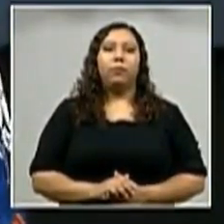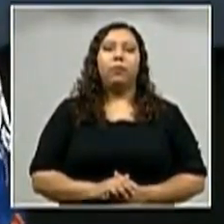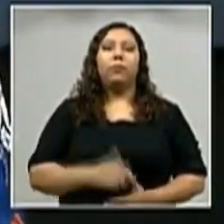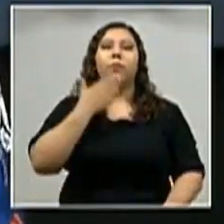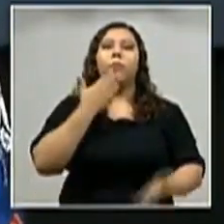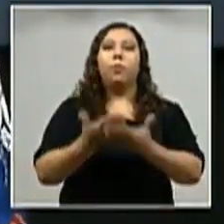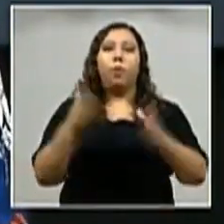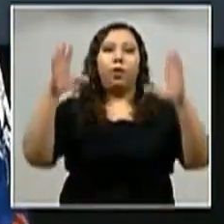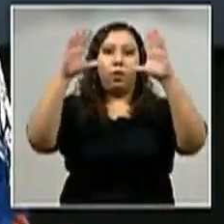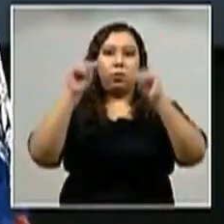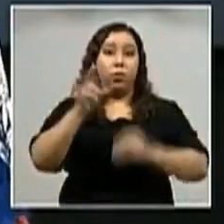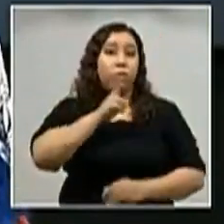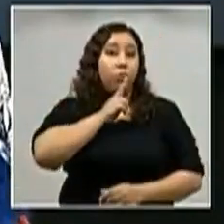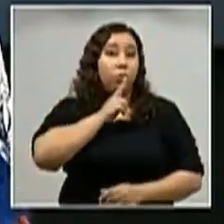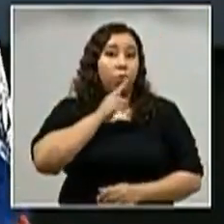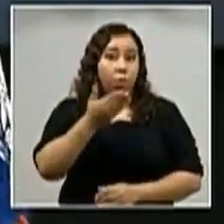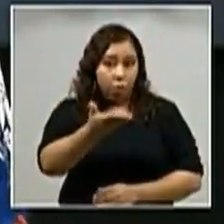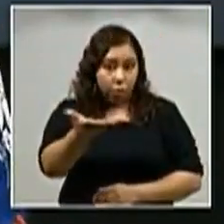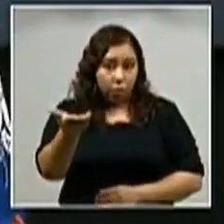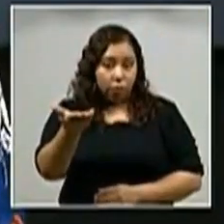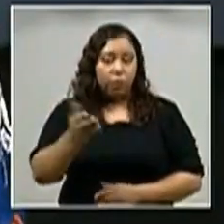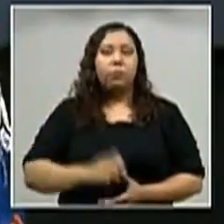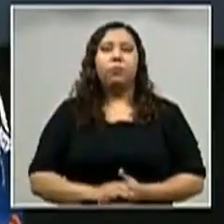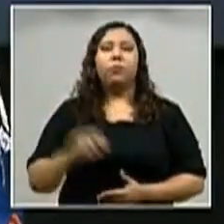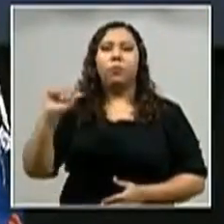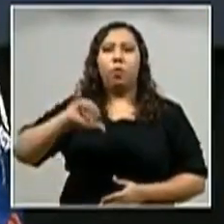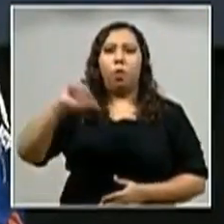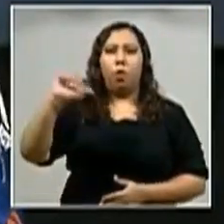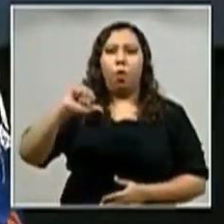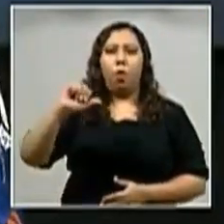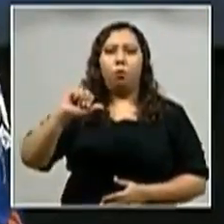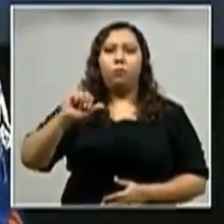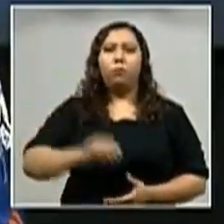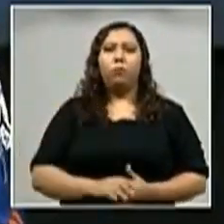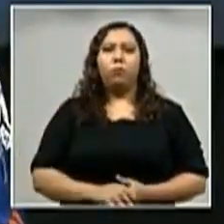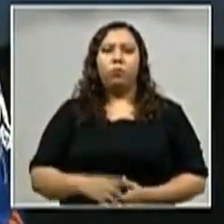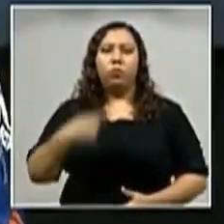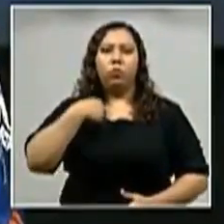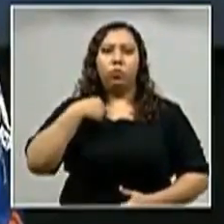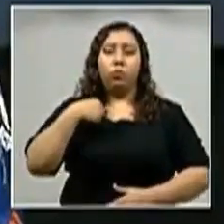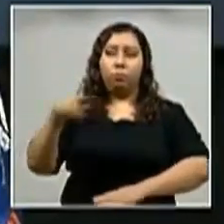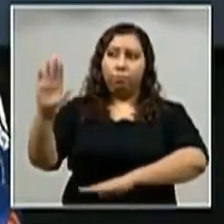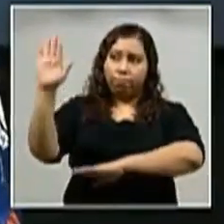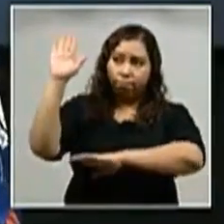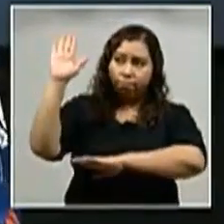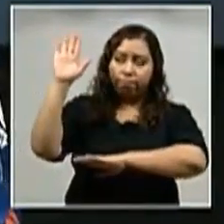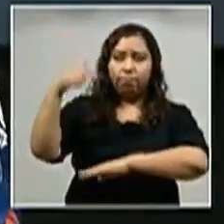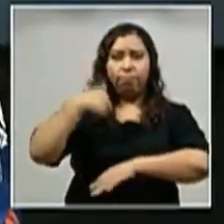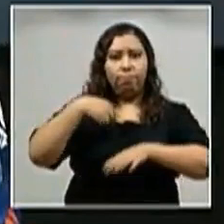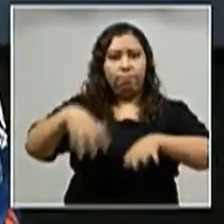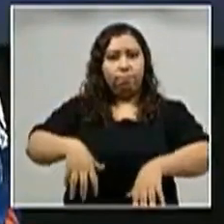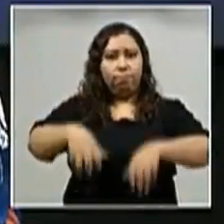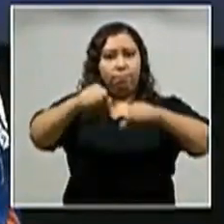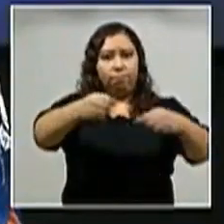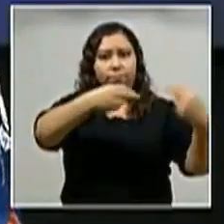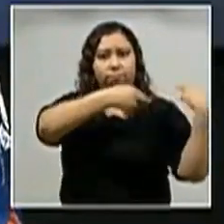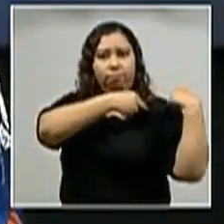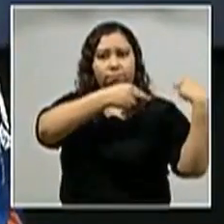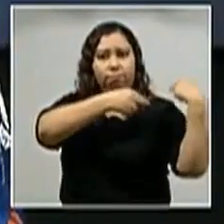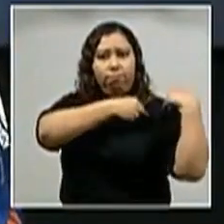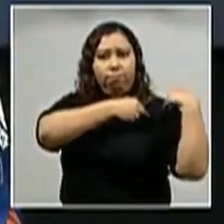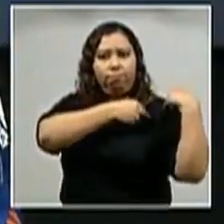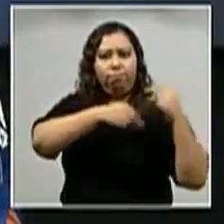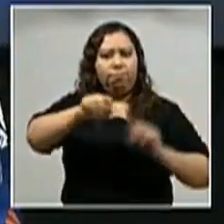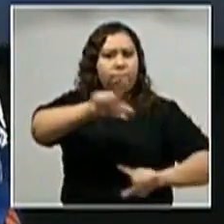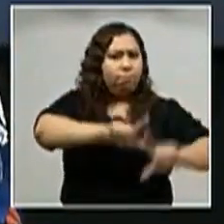Buenas noches, pueblo hondureño. El día de hoy he tomado posesión del cargo del Laboratorio Nacional de